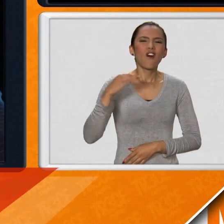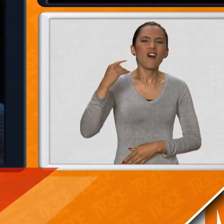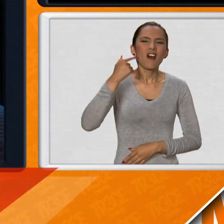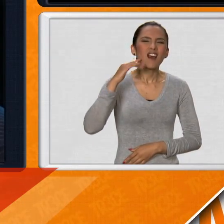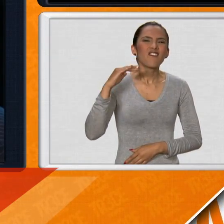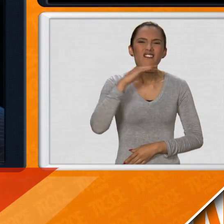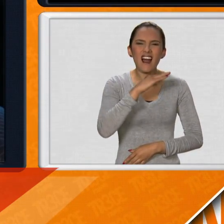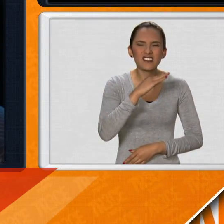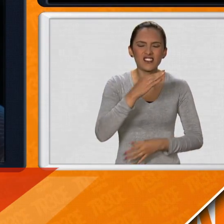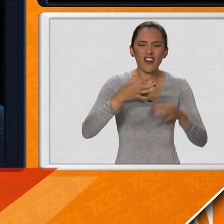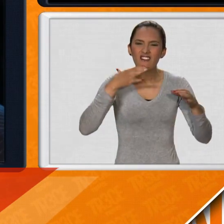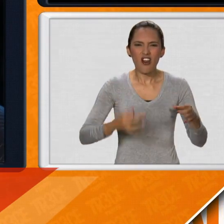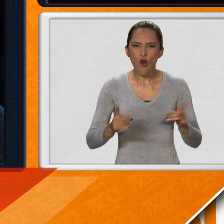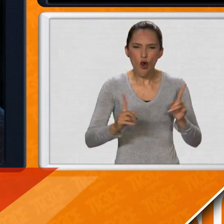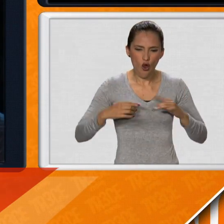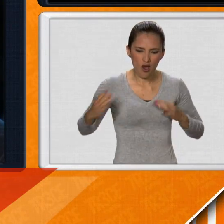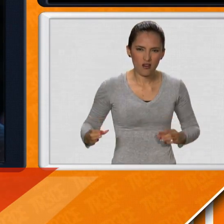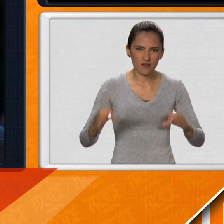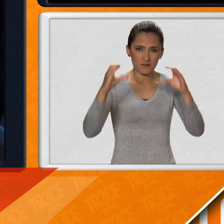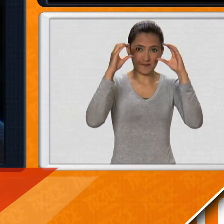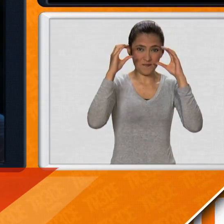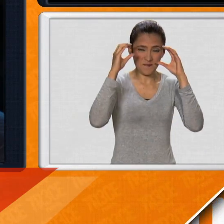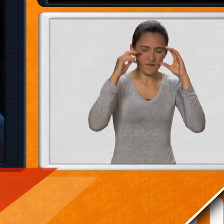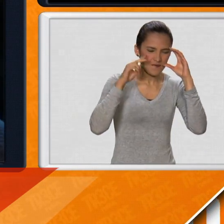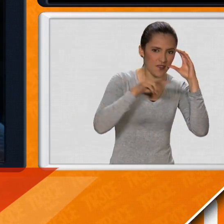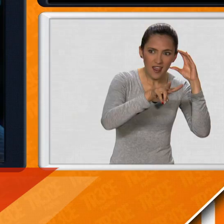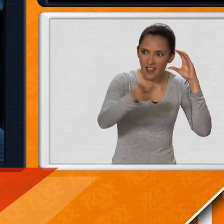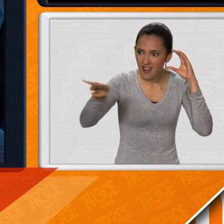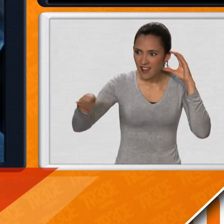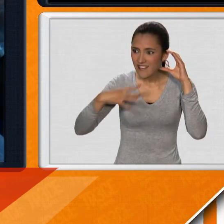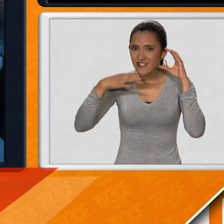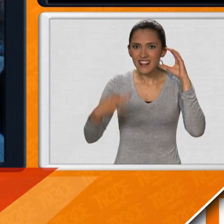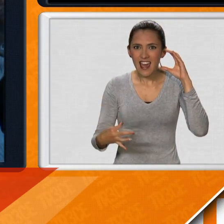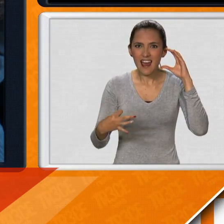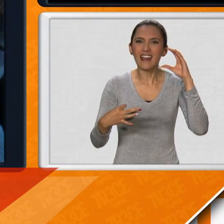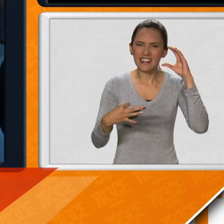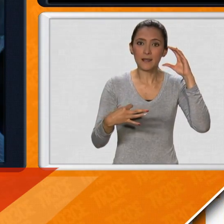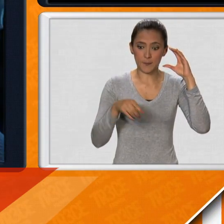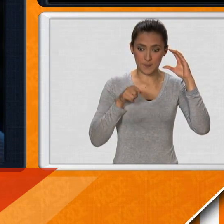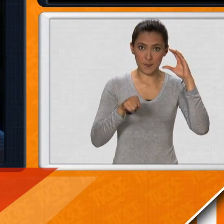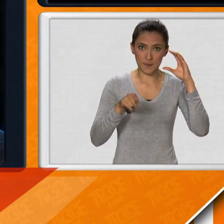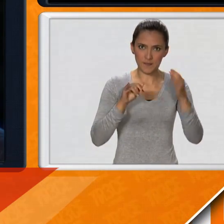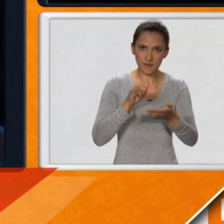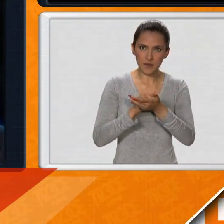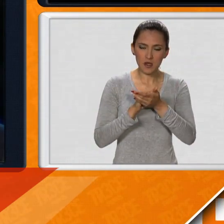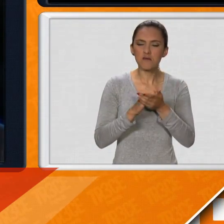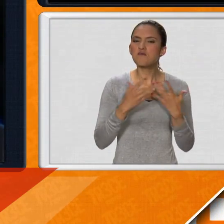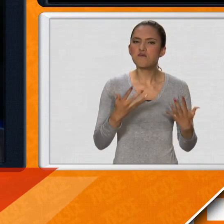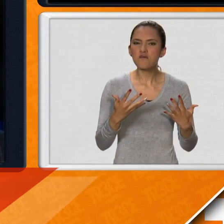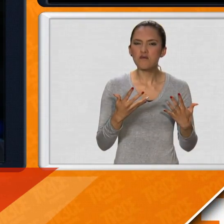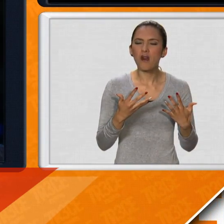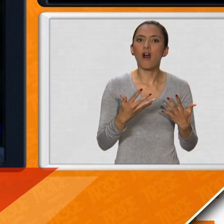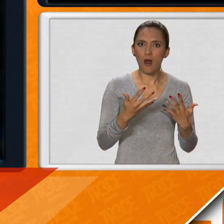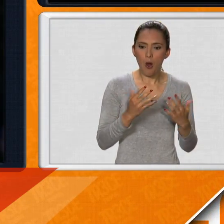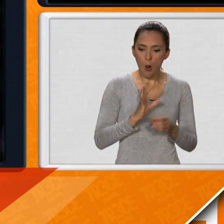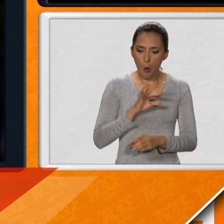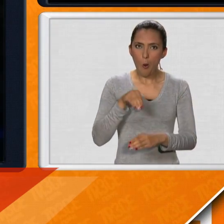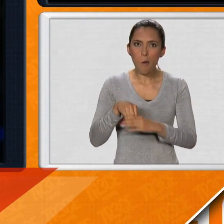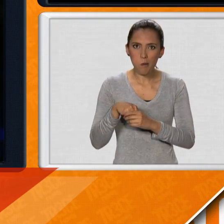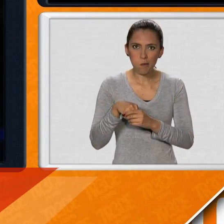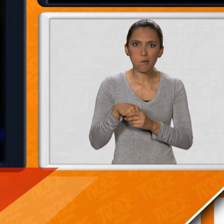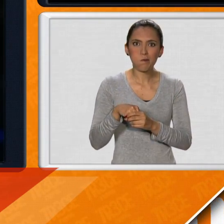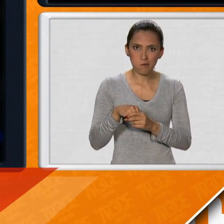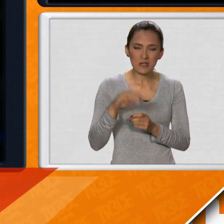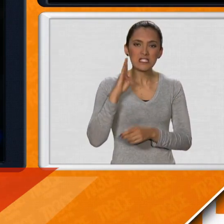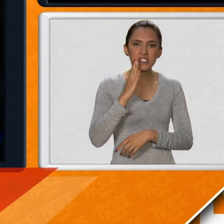unas gafas que nos sacan de este mundo y que definitivamente nos llevan a vivir nuevas experiencias. Con este equipo las pueden tener incluidas dentro